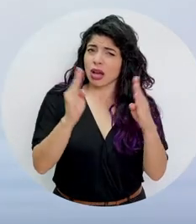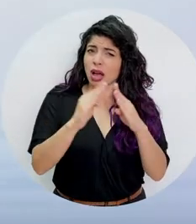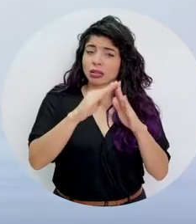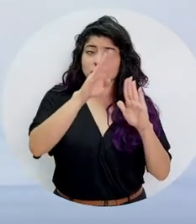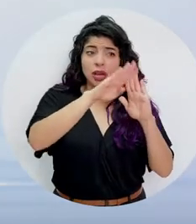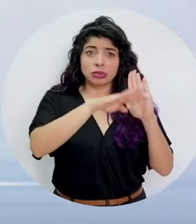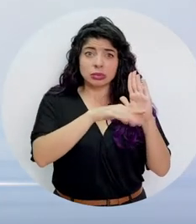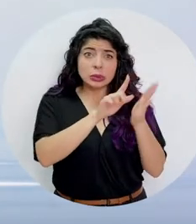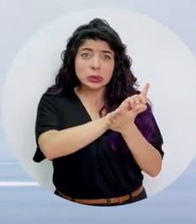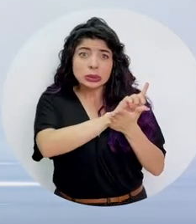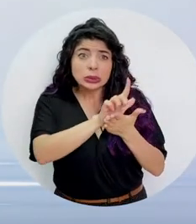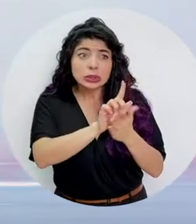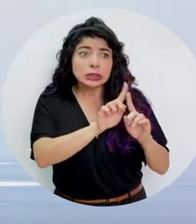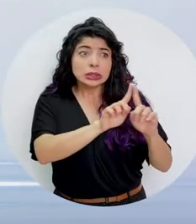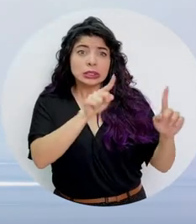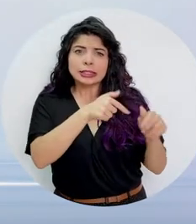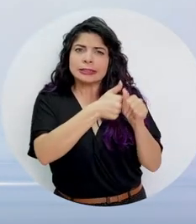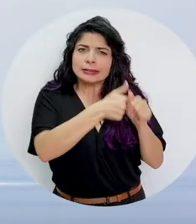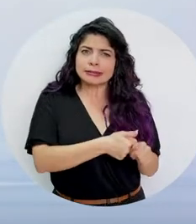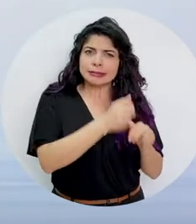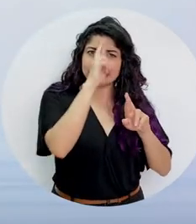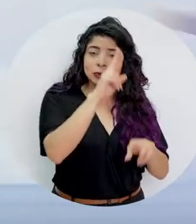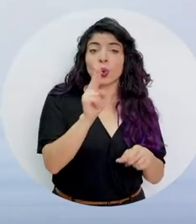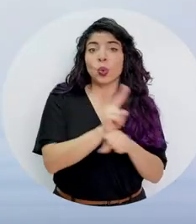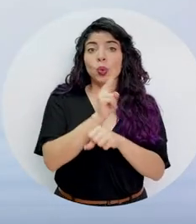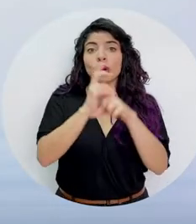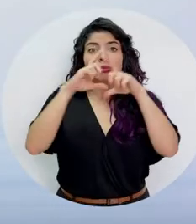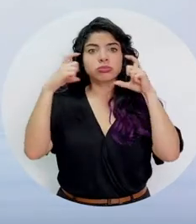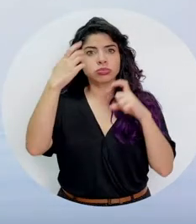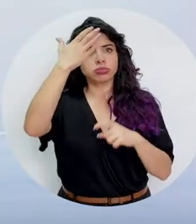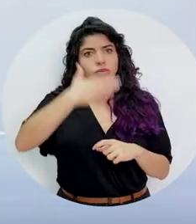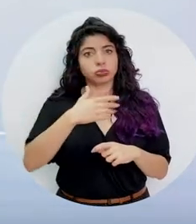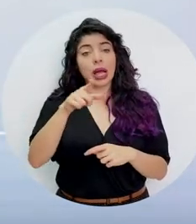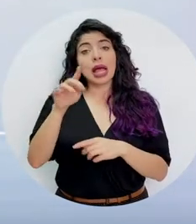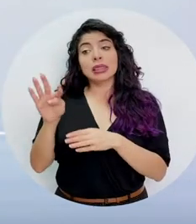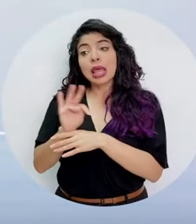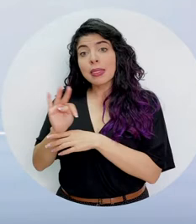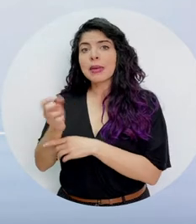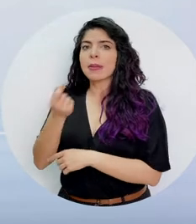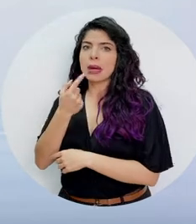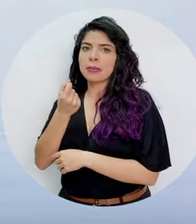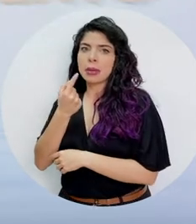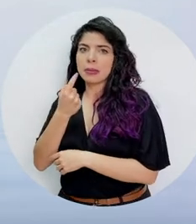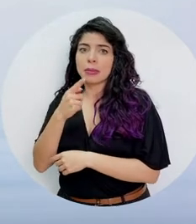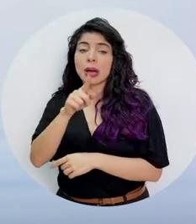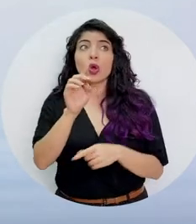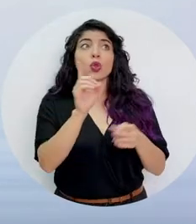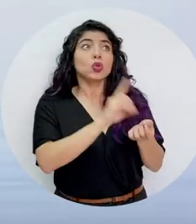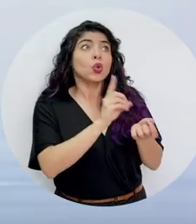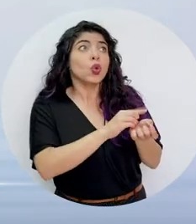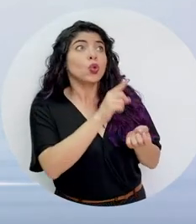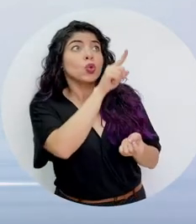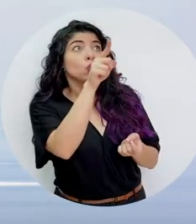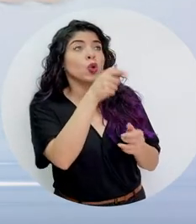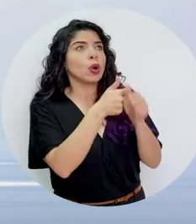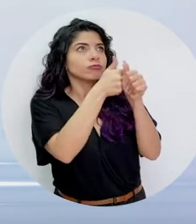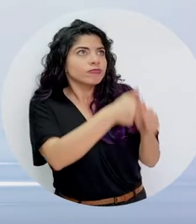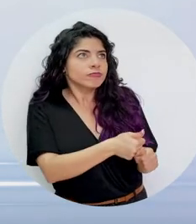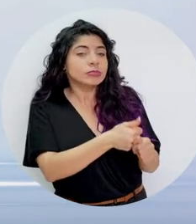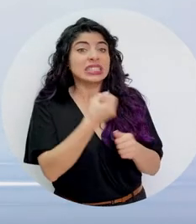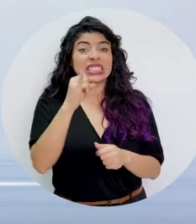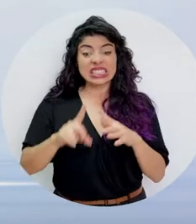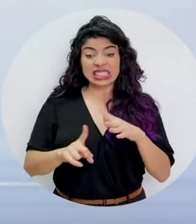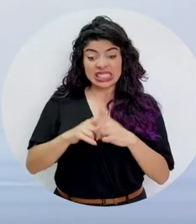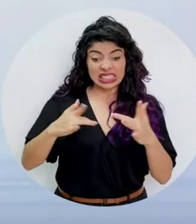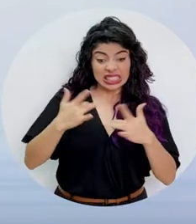Quédate en casa, seguí los protocolos de higiene y distanciamiento y utiliza mascarilla o careta. Continúa con tu tratamiento, seguí las indicaciones de tu médico y